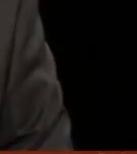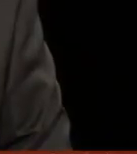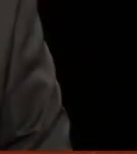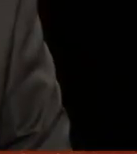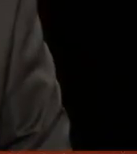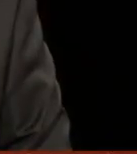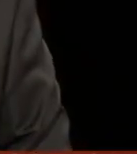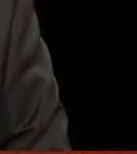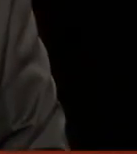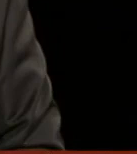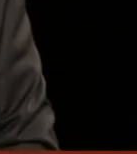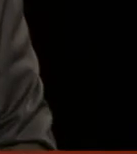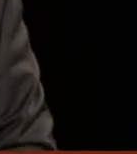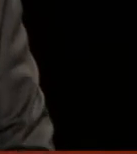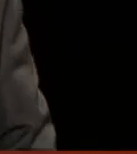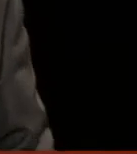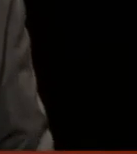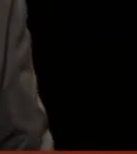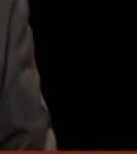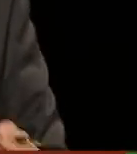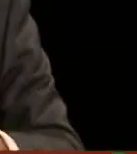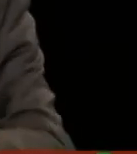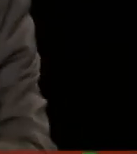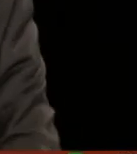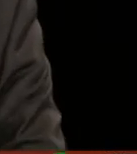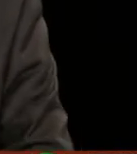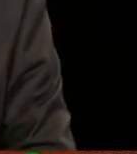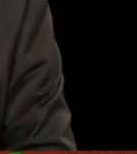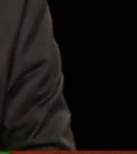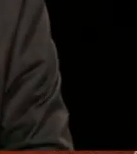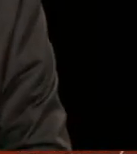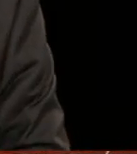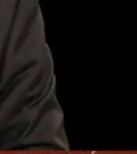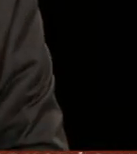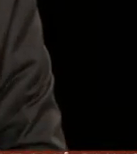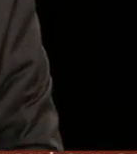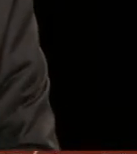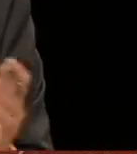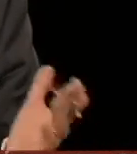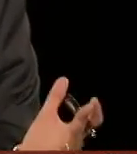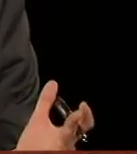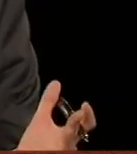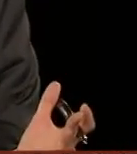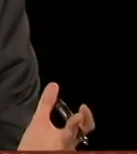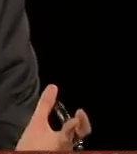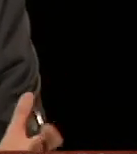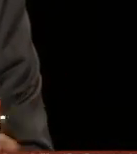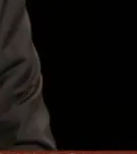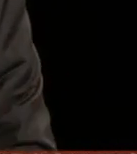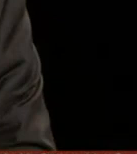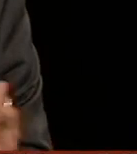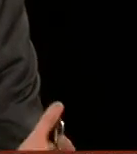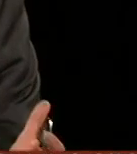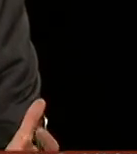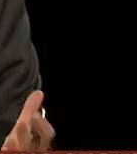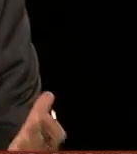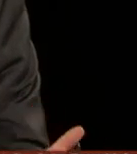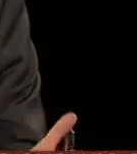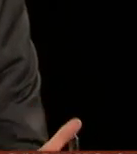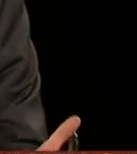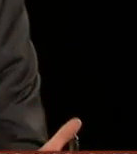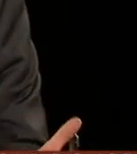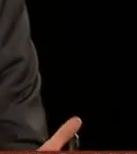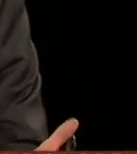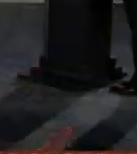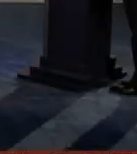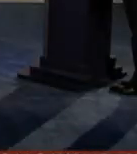encuestas no están favoreciendo a Donald Trump pero también hay que tener cuidado con las encuestas porque hemos visto que se han equivocado en las elecciones en